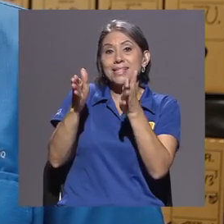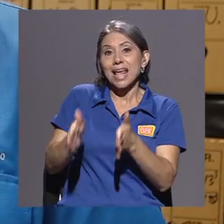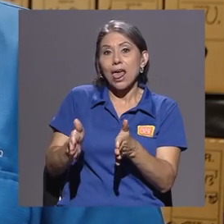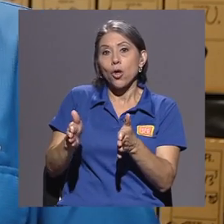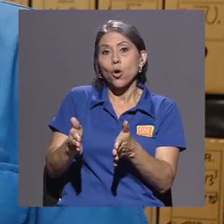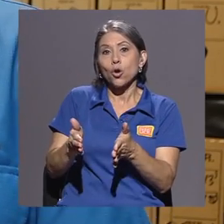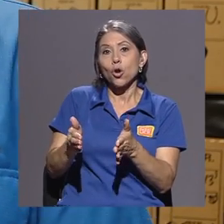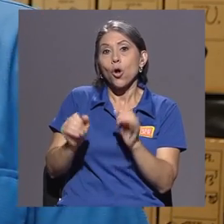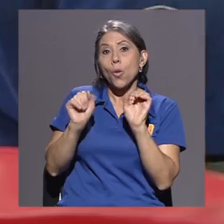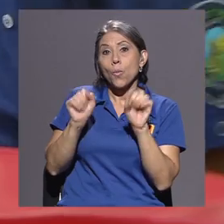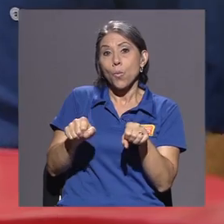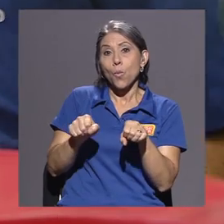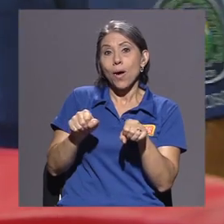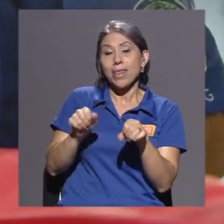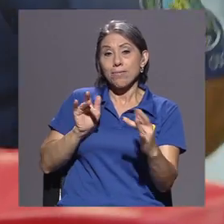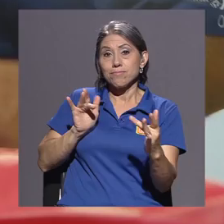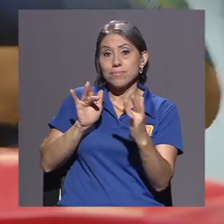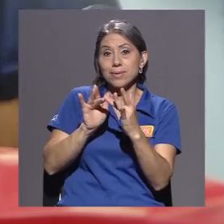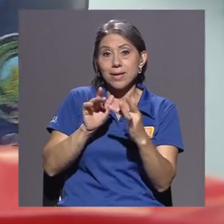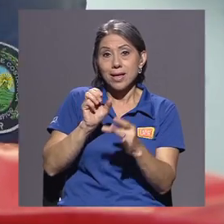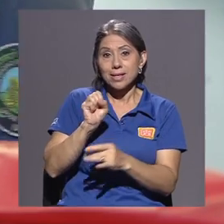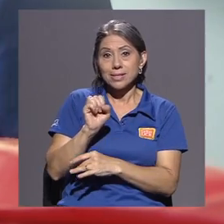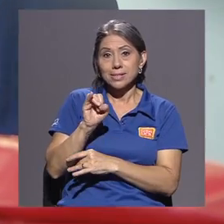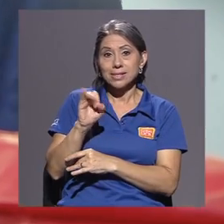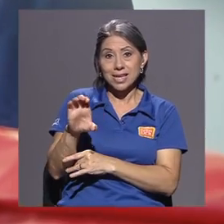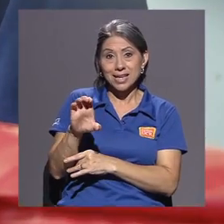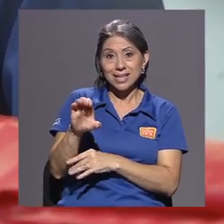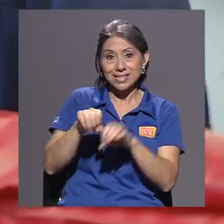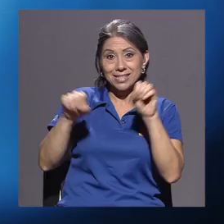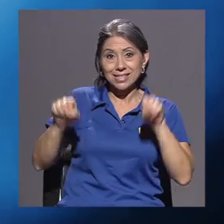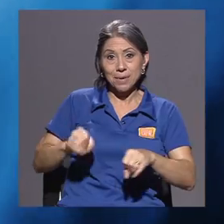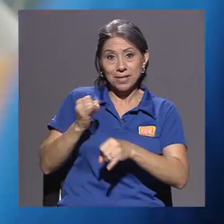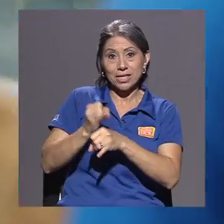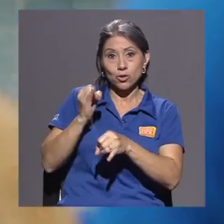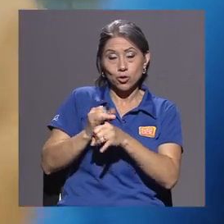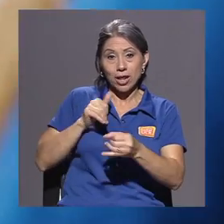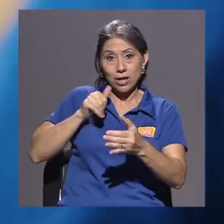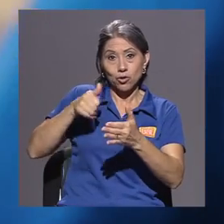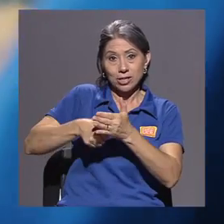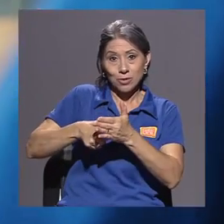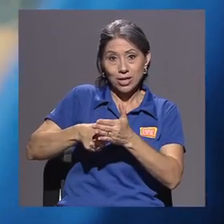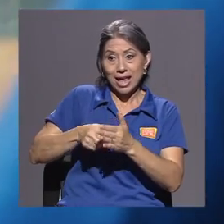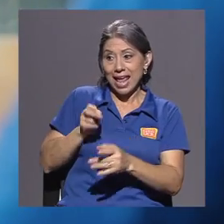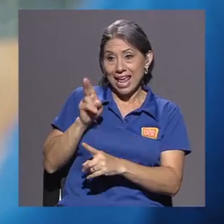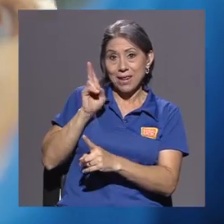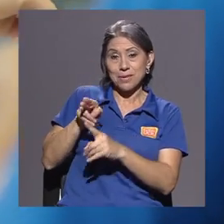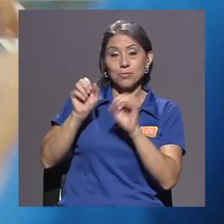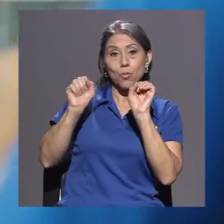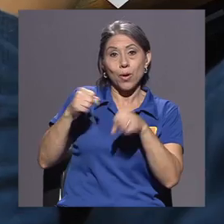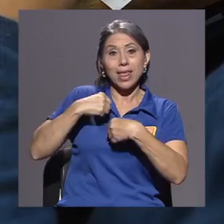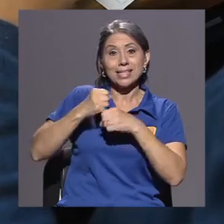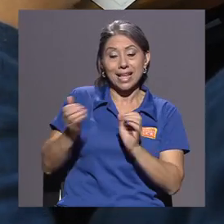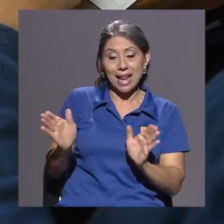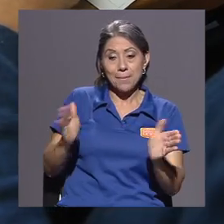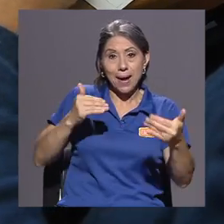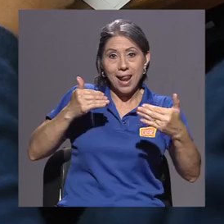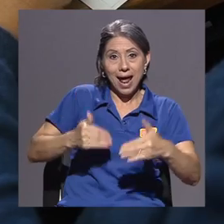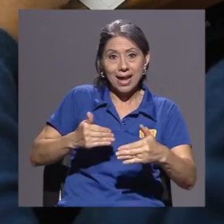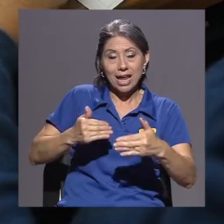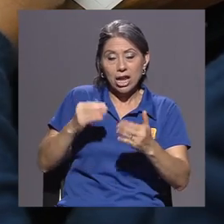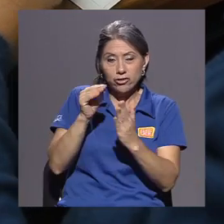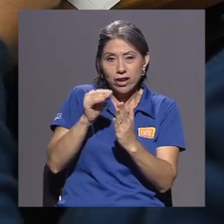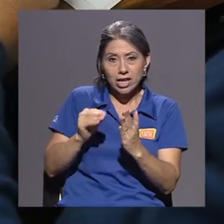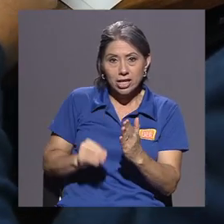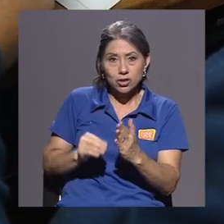para ingresar al SIC, que es el Sistema Institucional de Correspondencia, él mismo puede hacer el embalaje, el registro y hacer el